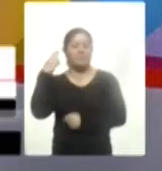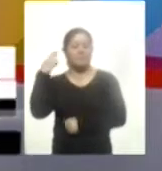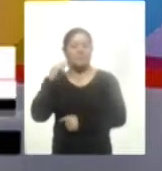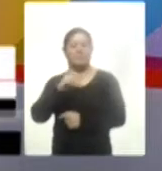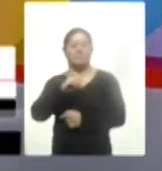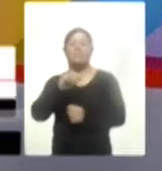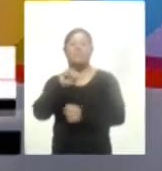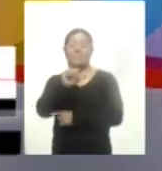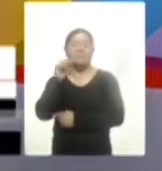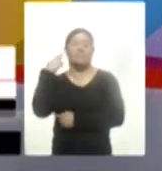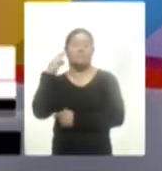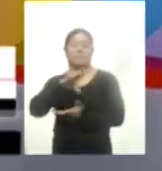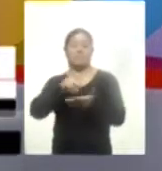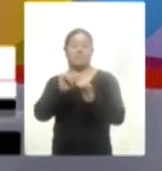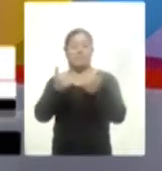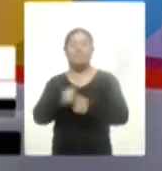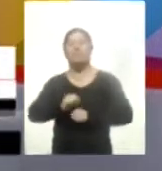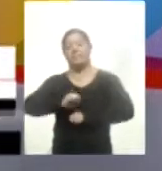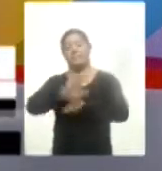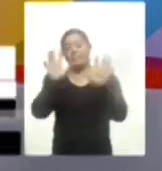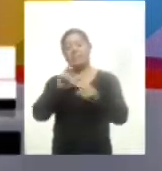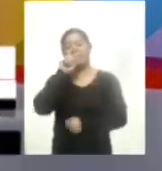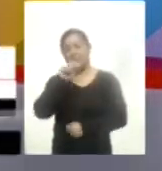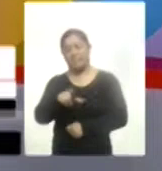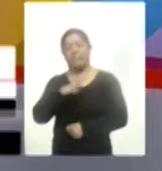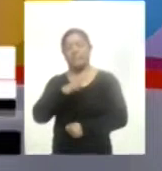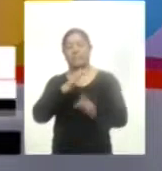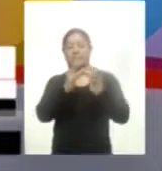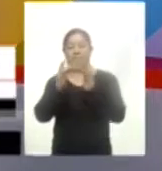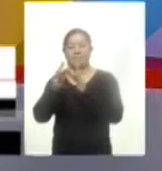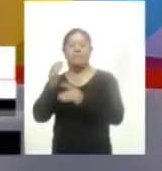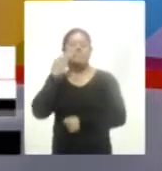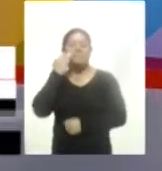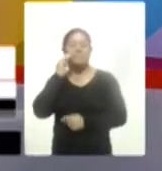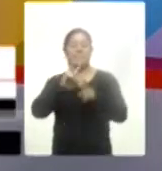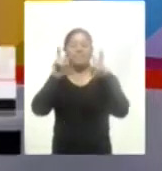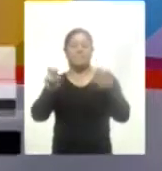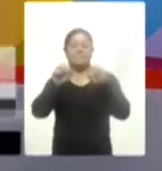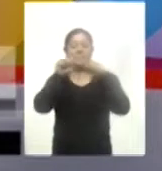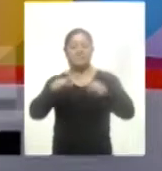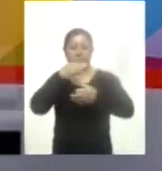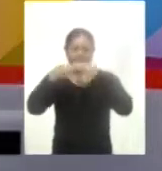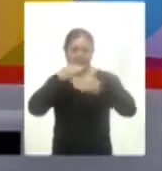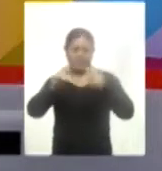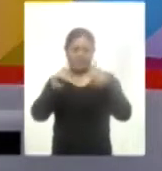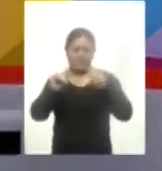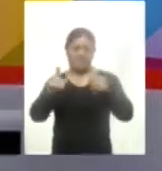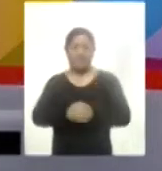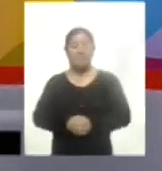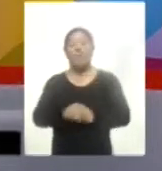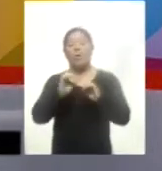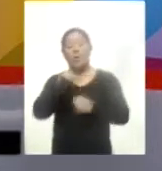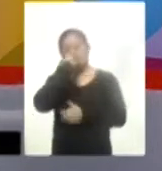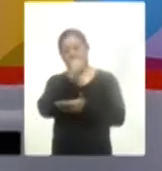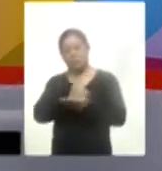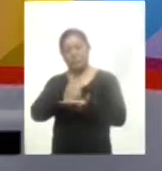Altiplano y Radio Calpulalpan y por supuesto también a quienes nos siguen a través de la cuenta de Facebook Sistema de Noticias Tlaxcala y a través de la cuenta de Twitter,